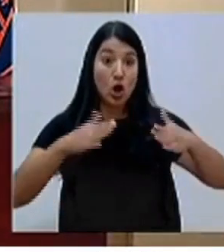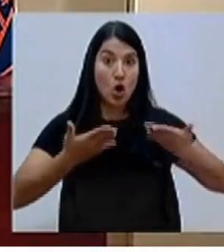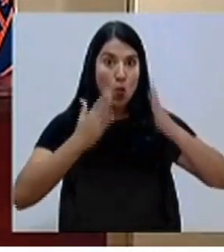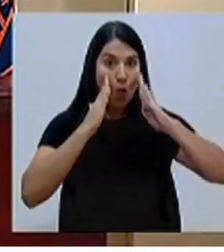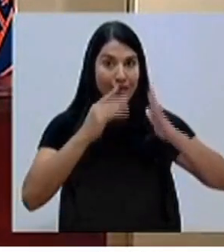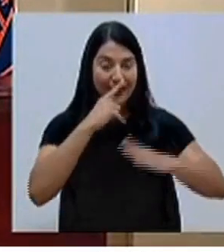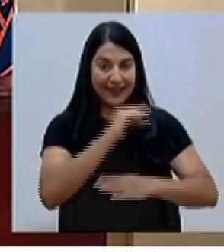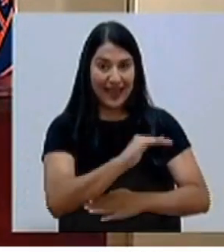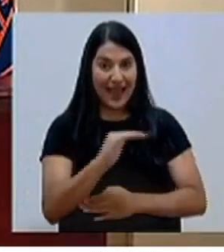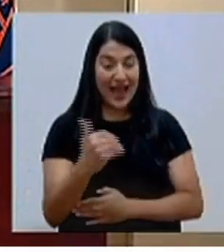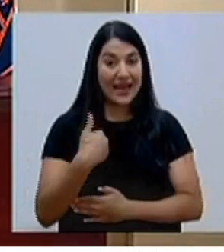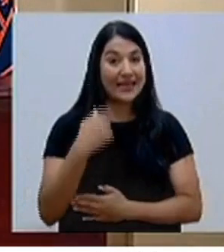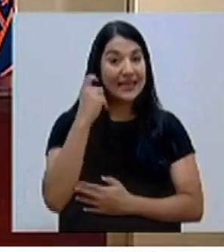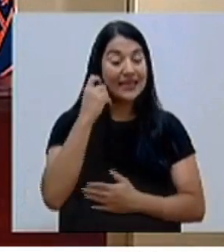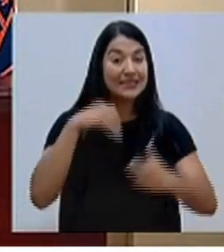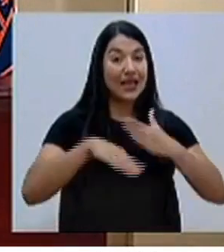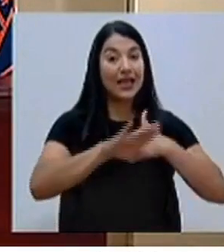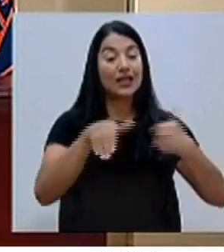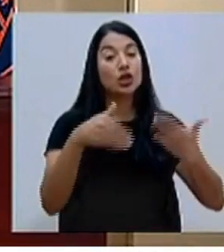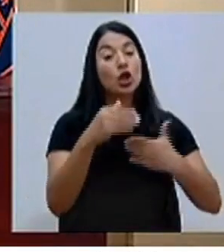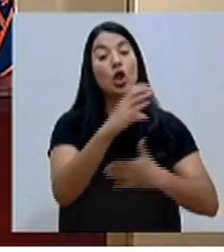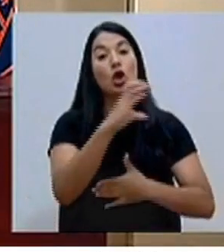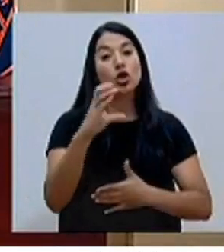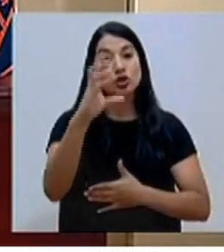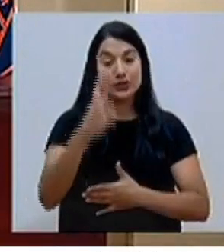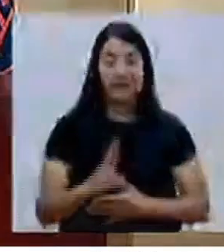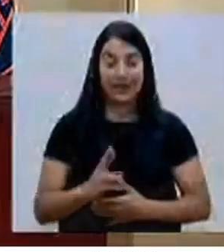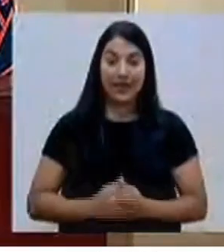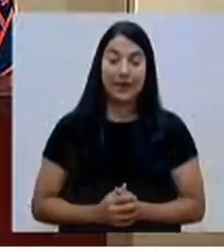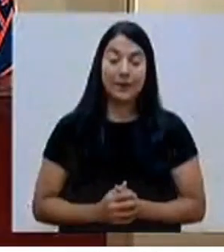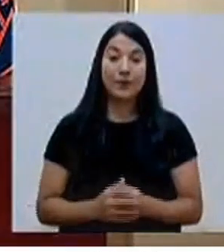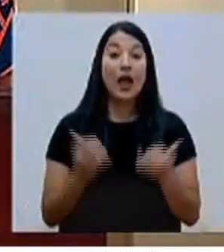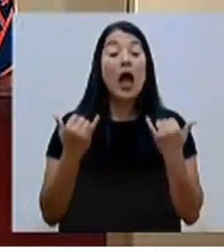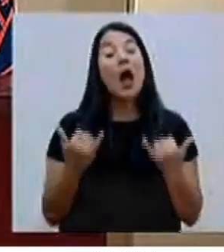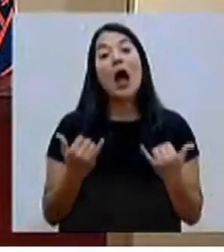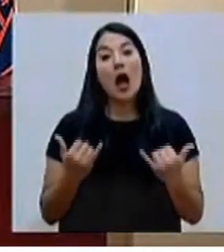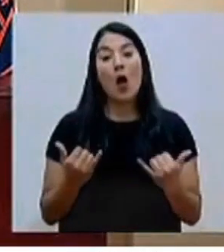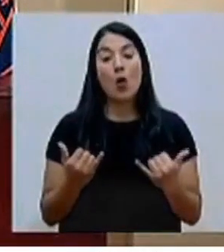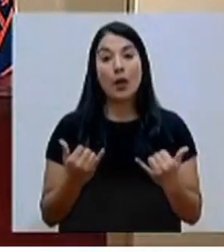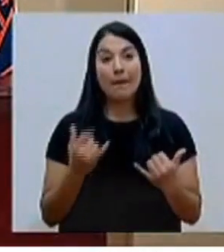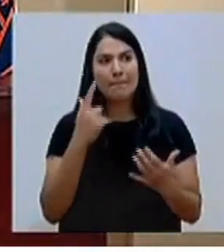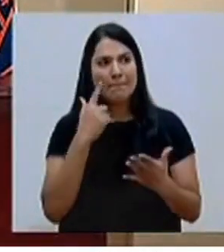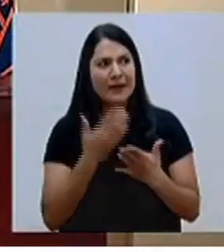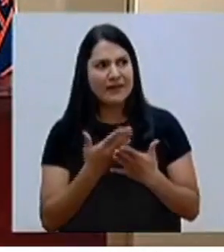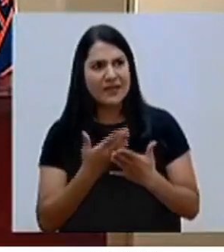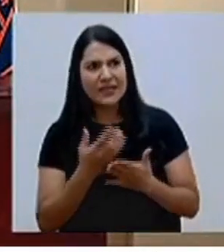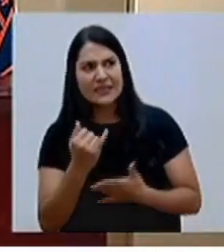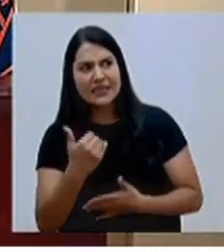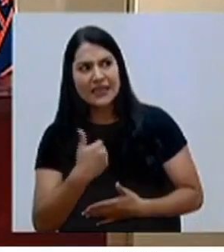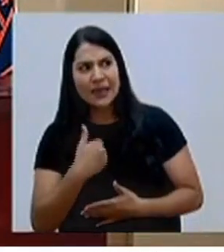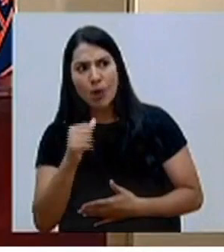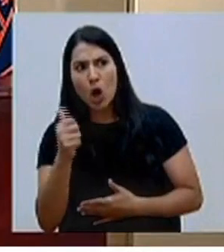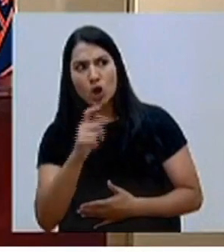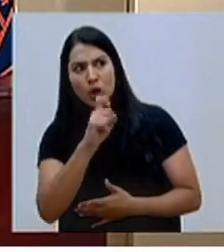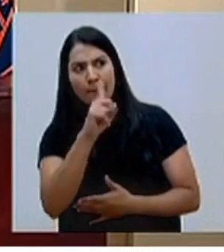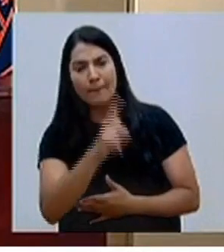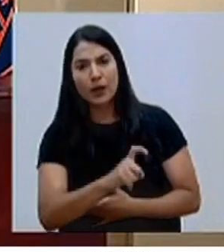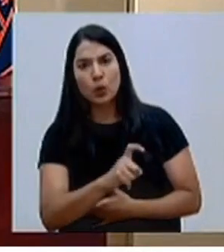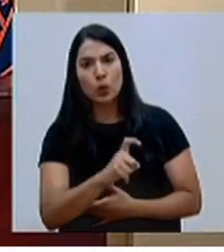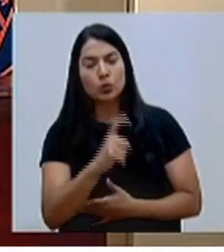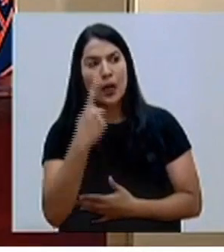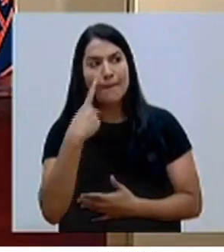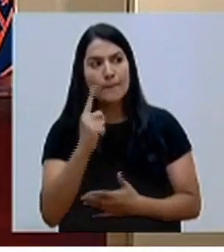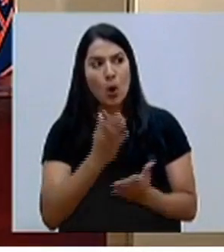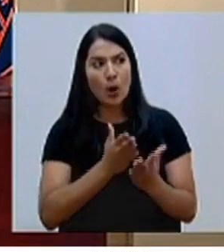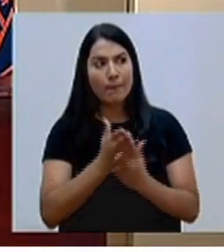nuestros niños y niñas En todo el territorio nacional Vamos a verificar Si tenemos alguna otra consulta Por parte